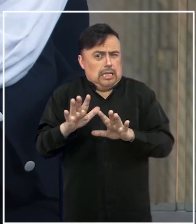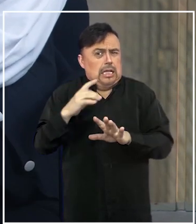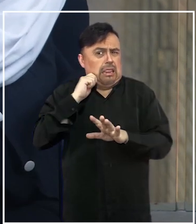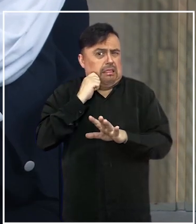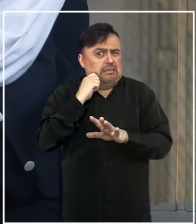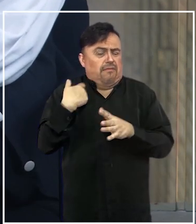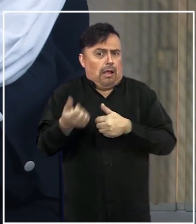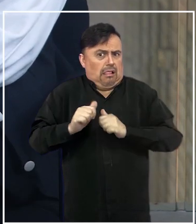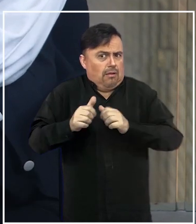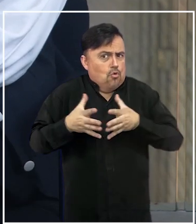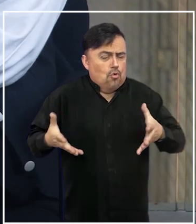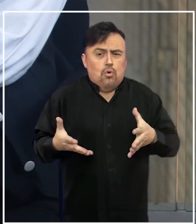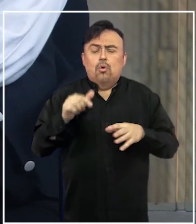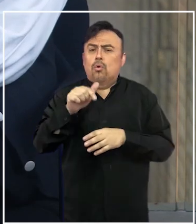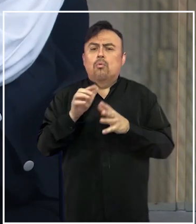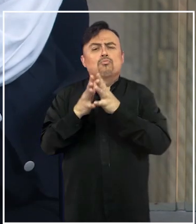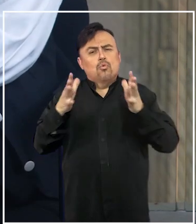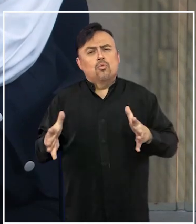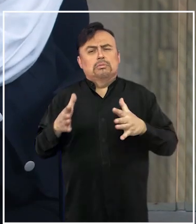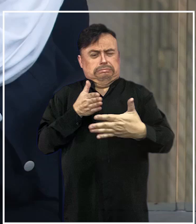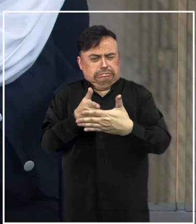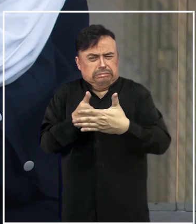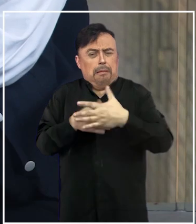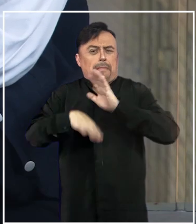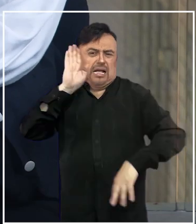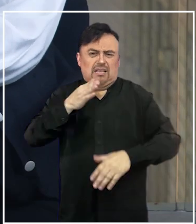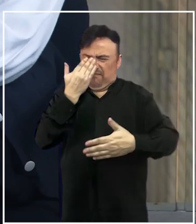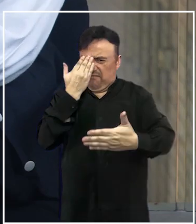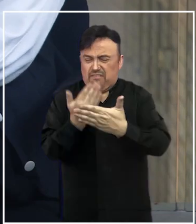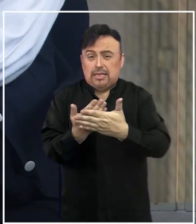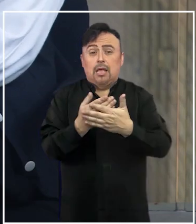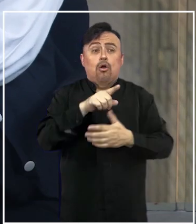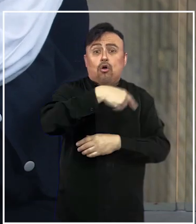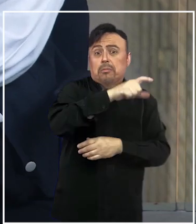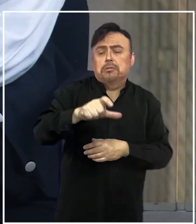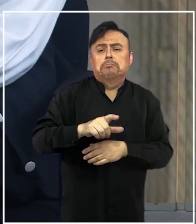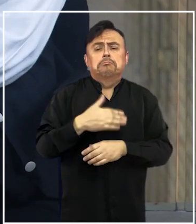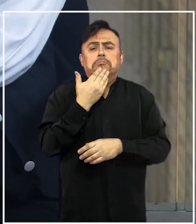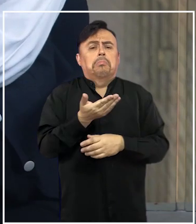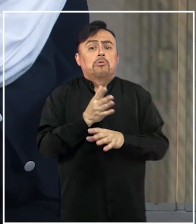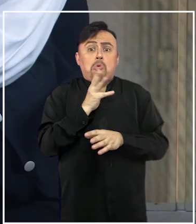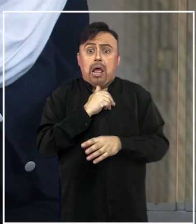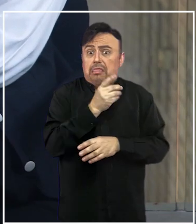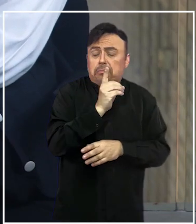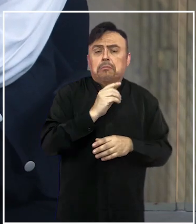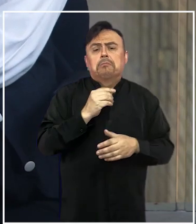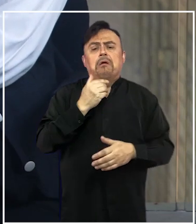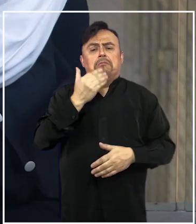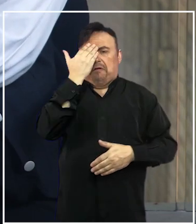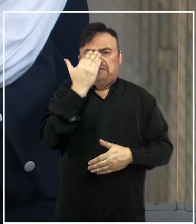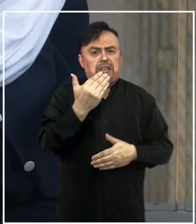desafío, porque debe sortear muchas más barreras que las personas que no presentan discapacidad. Y considera usted entonces que estas